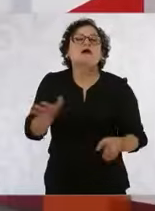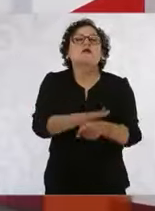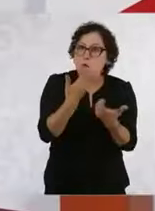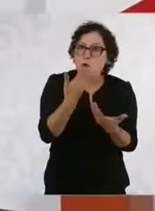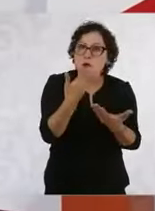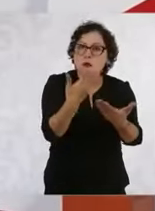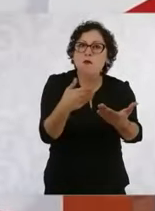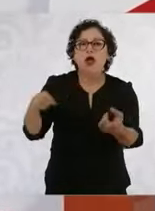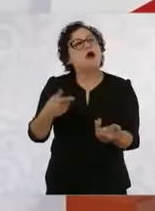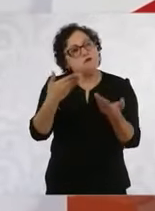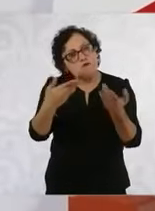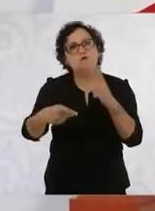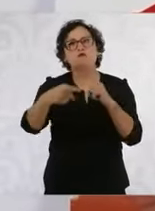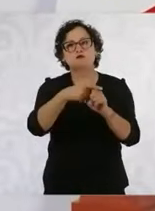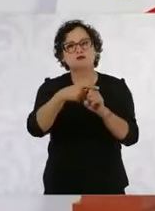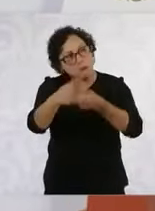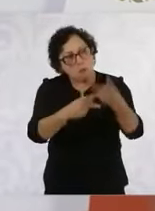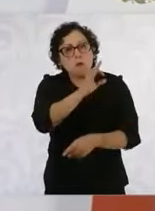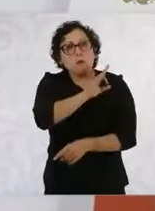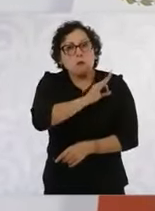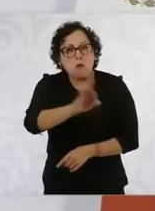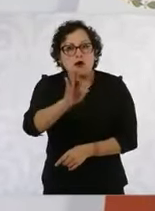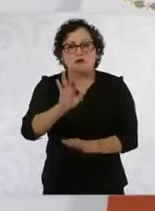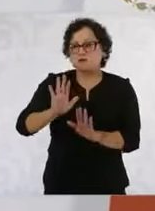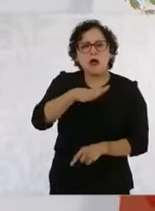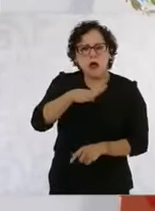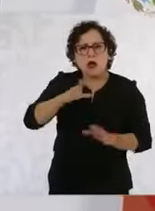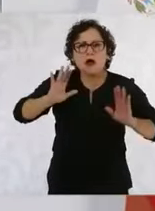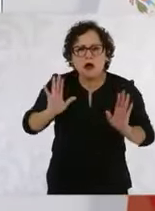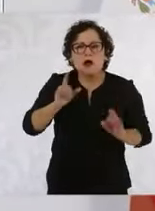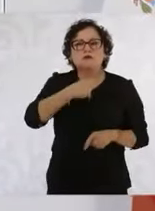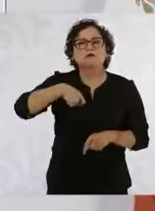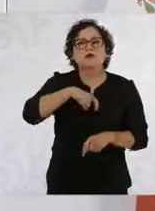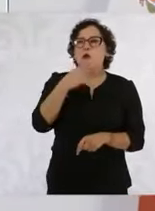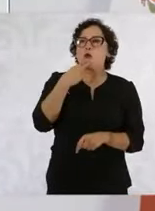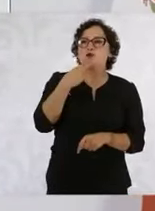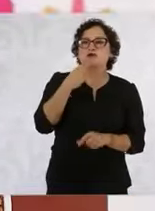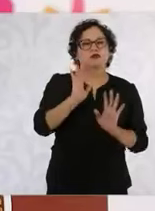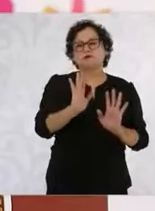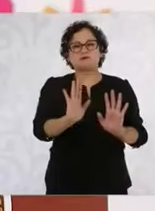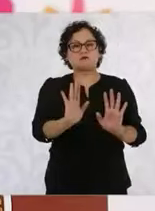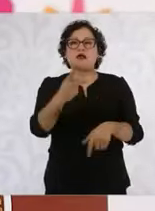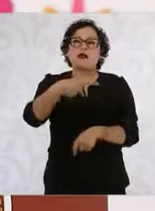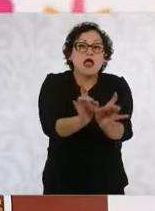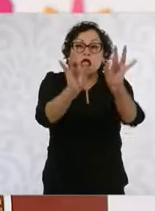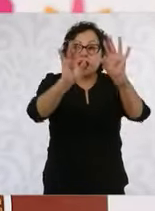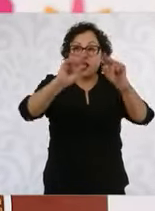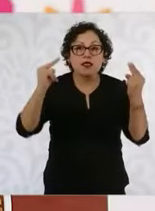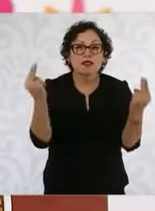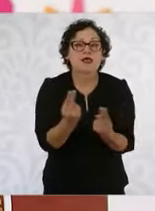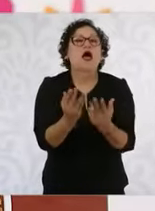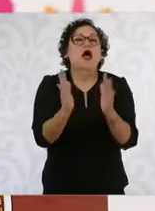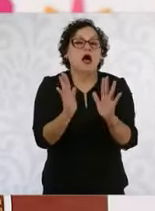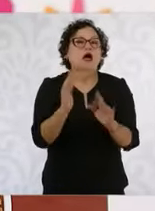economía mexicana. No creo que sea necesario, pero es importante que en un momento dado que hubiera una necesidad, pues